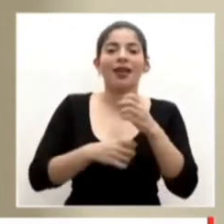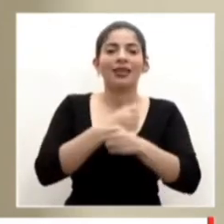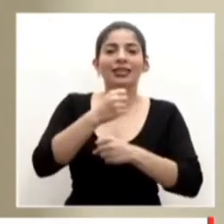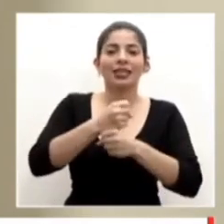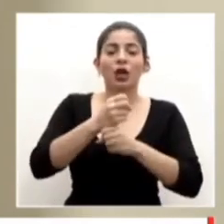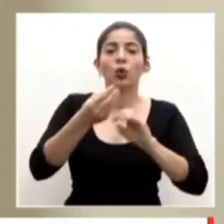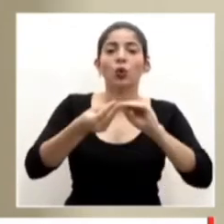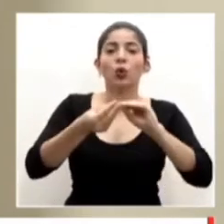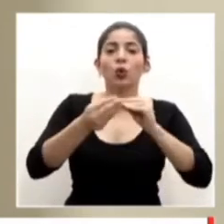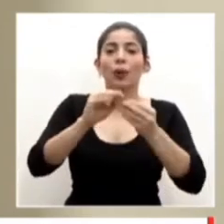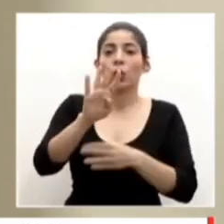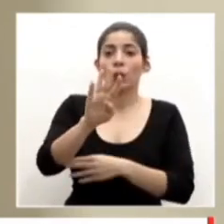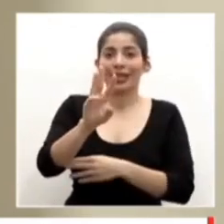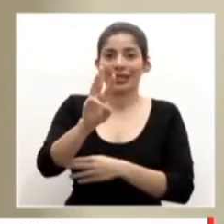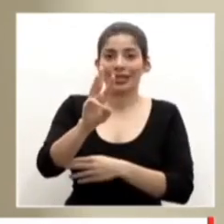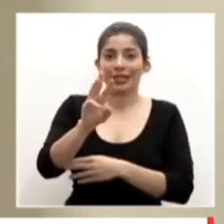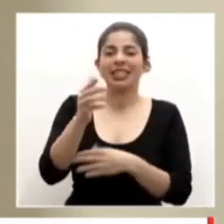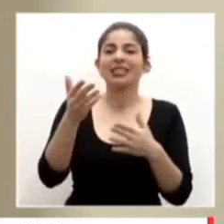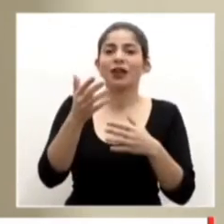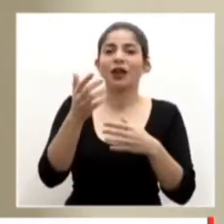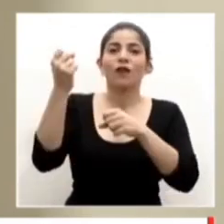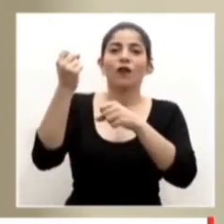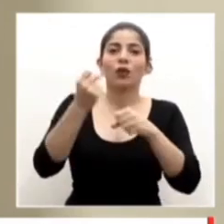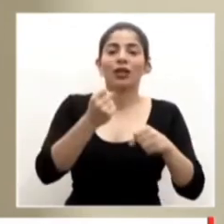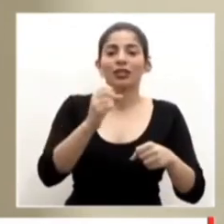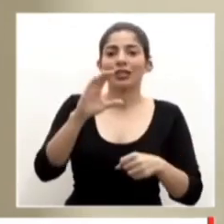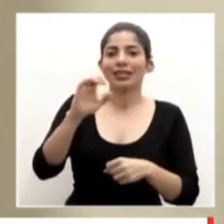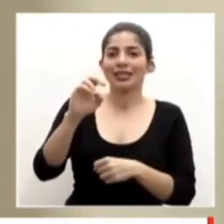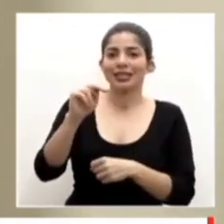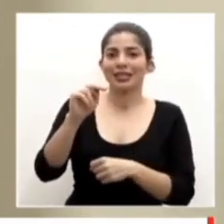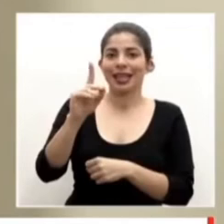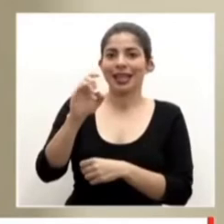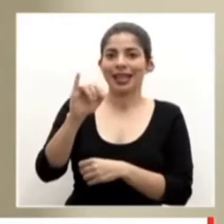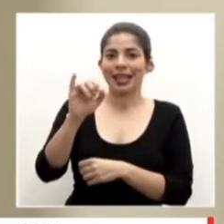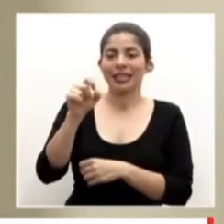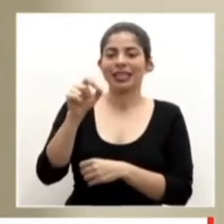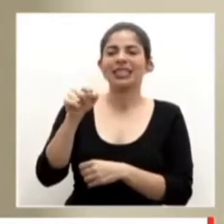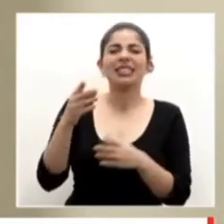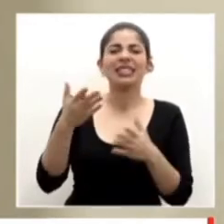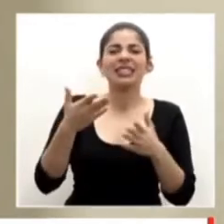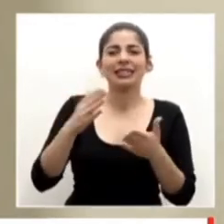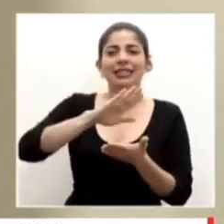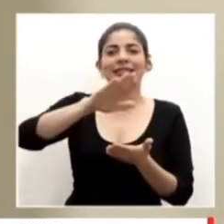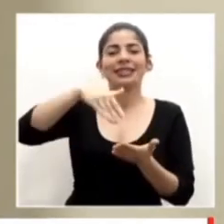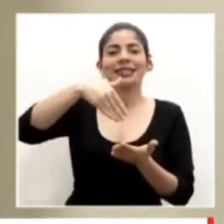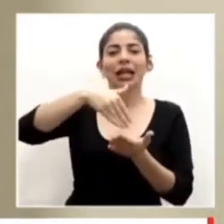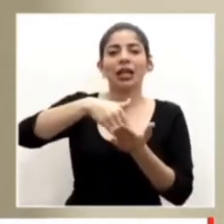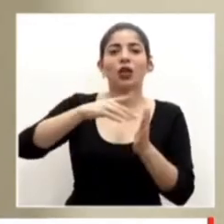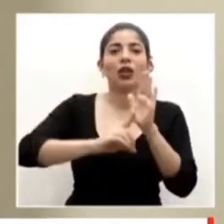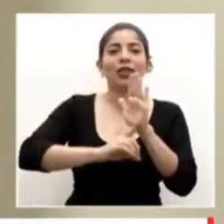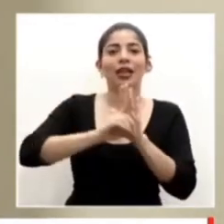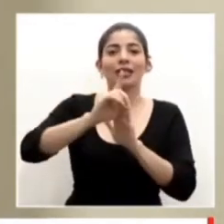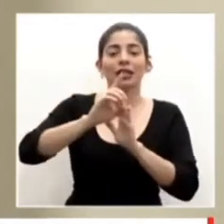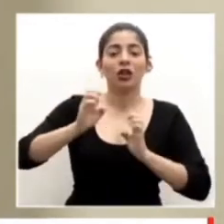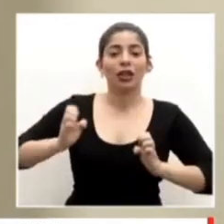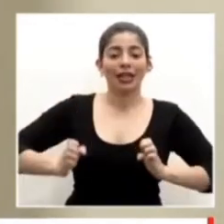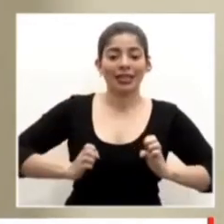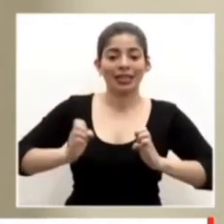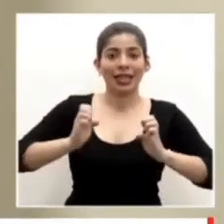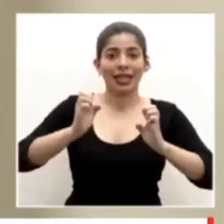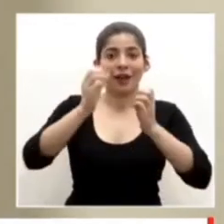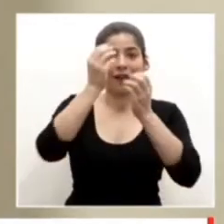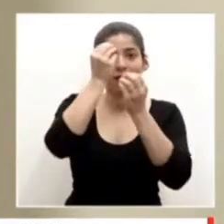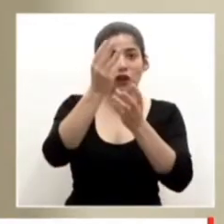número 46 de la fundación del CENDEIS, que es el Centro de Desarrollo Estratégico e